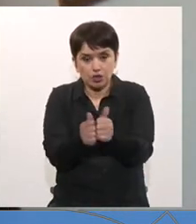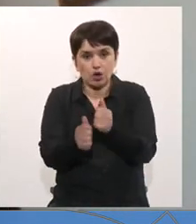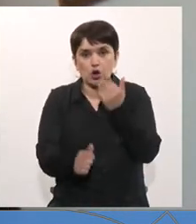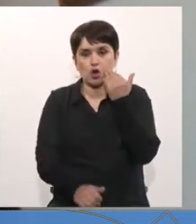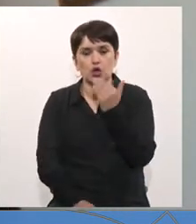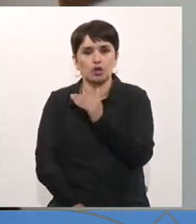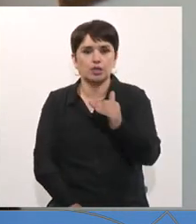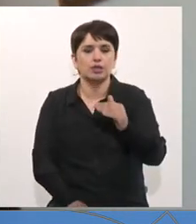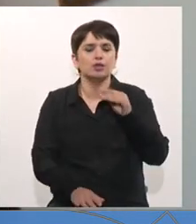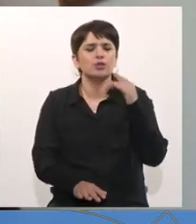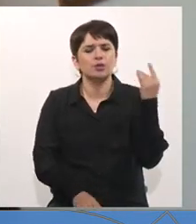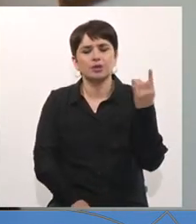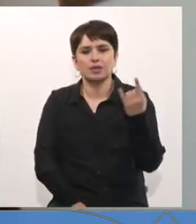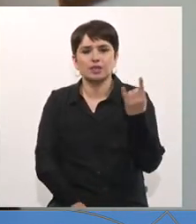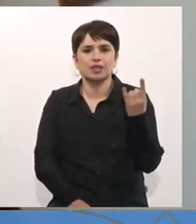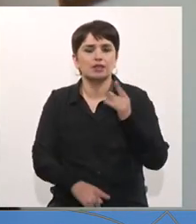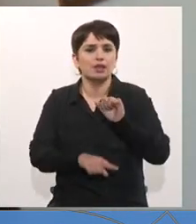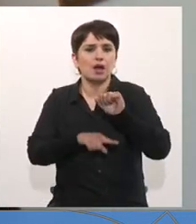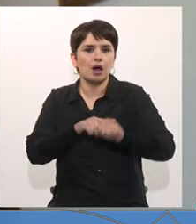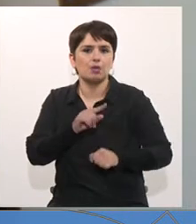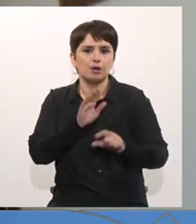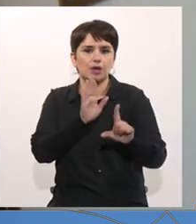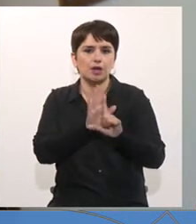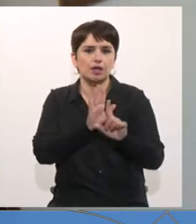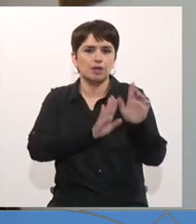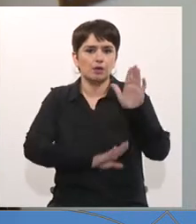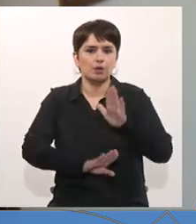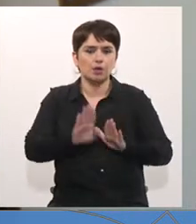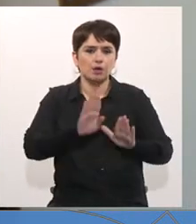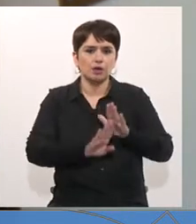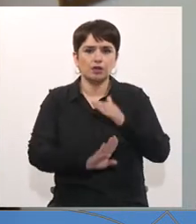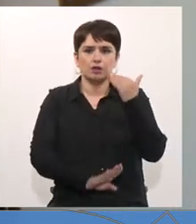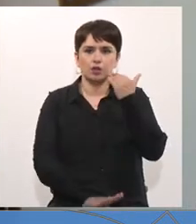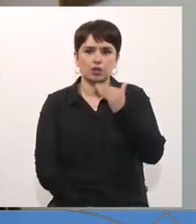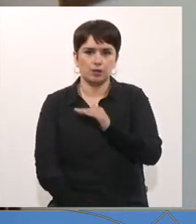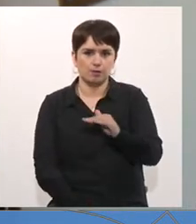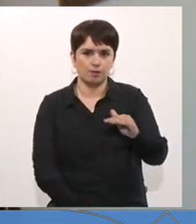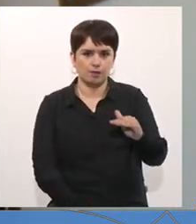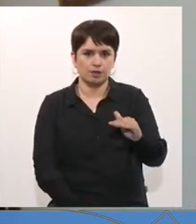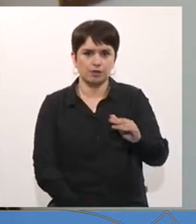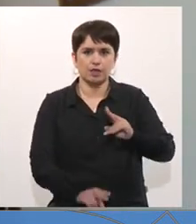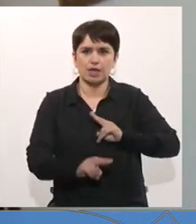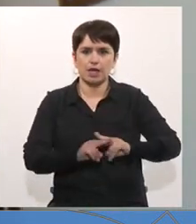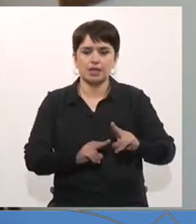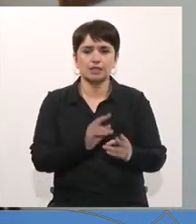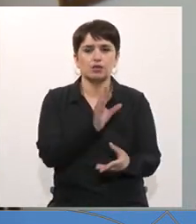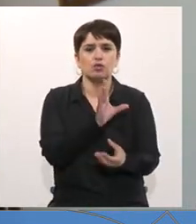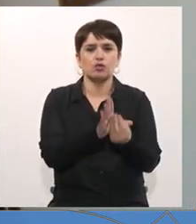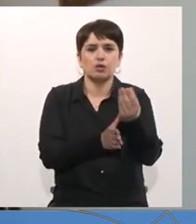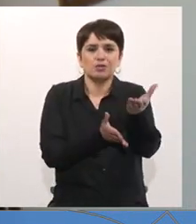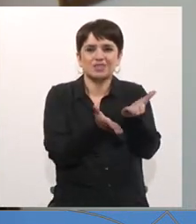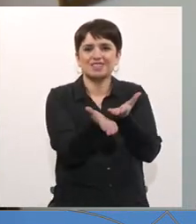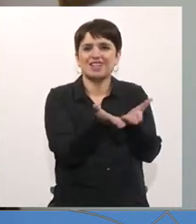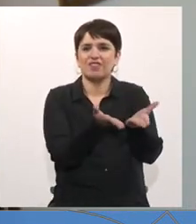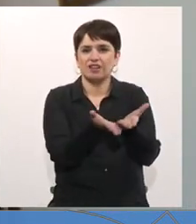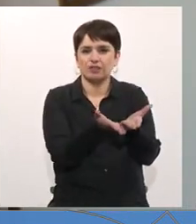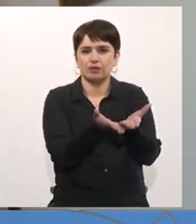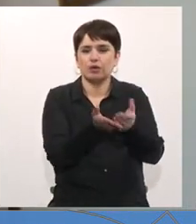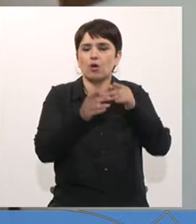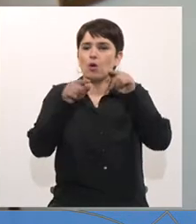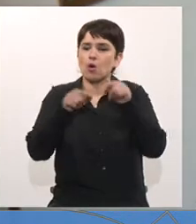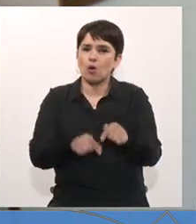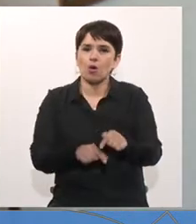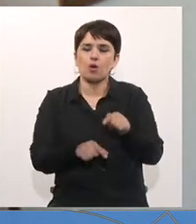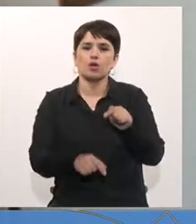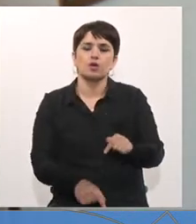absolutamente urgente sacar adelante la ley de protección de la infancia y la creación de este nuevo servicio. Hoy día, para serles